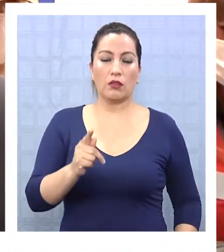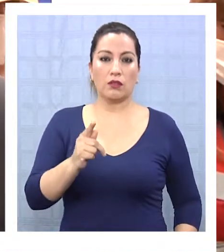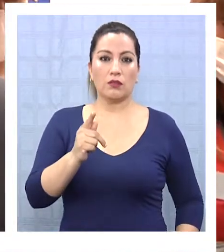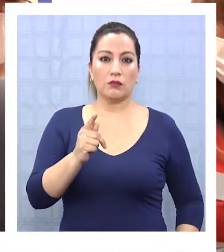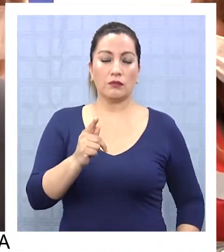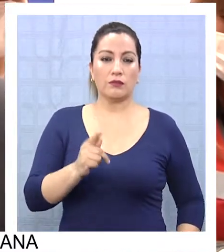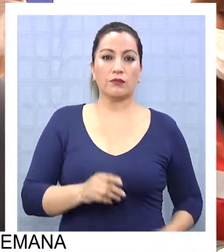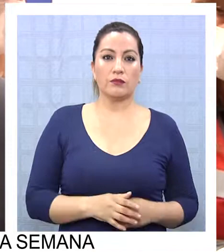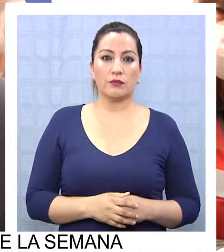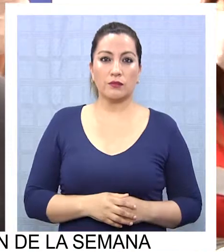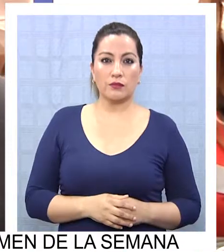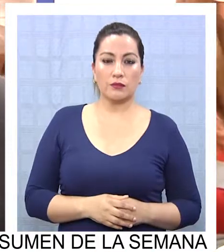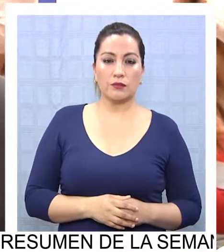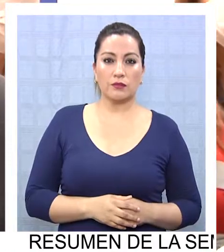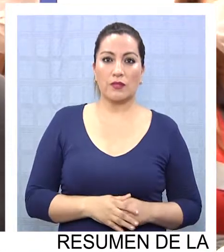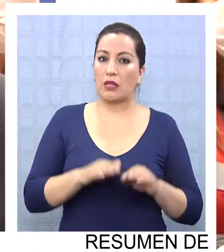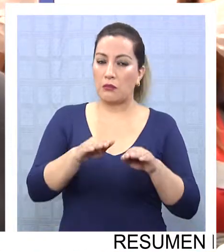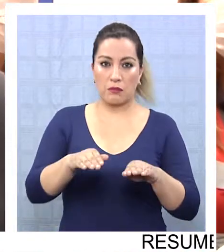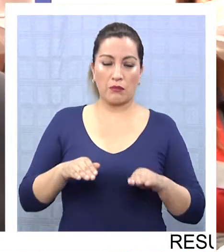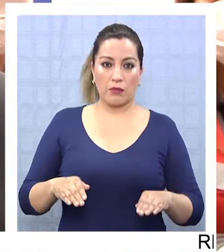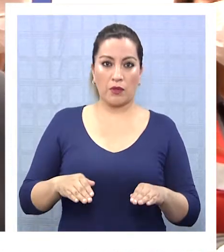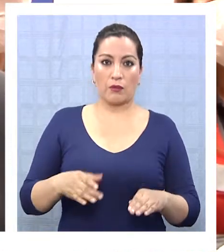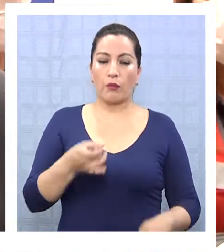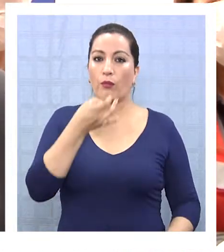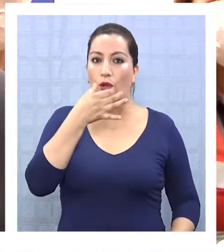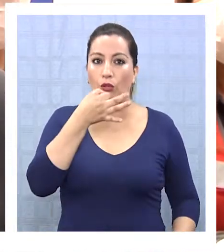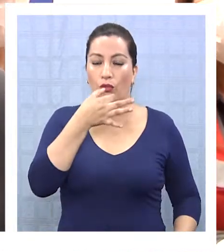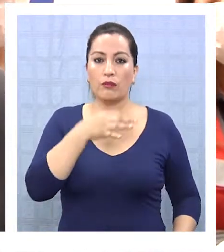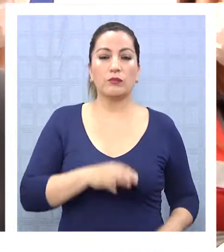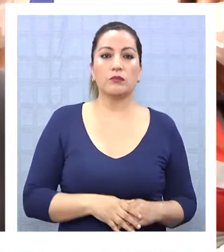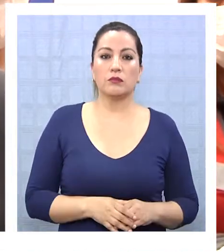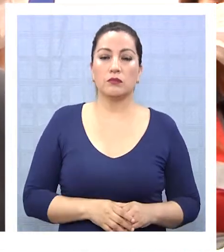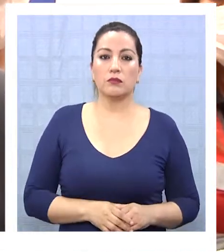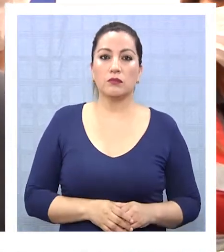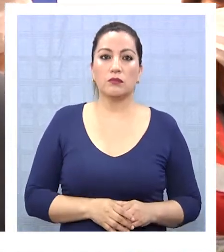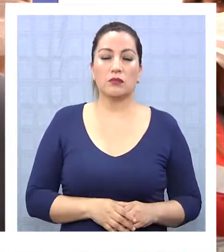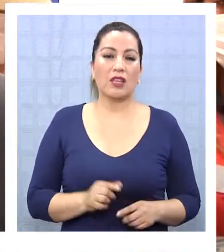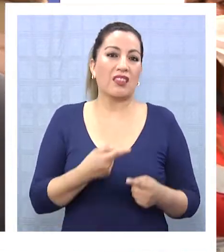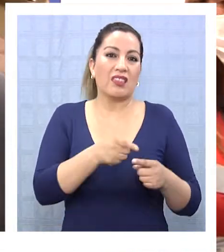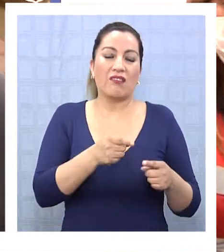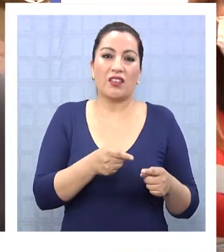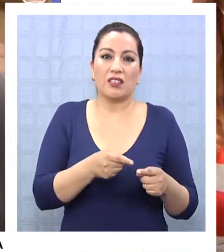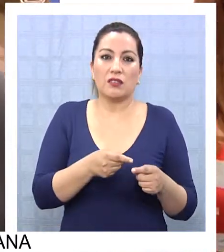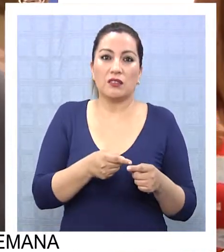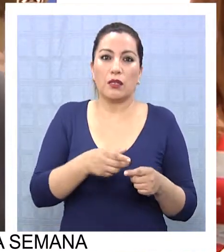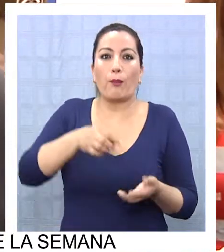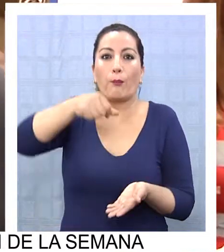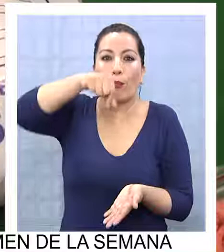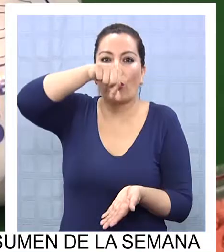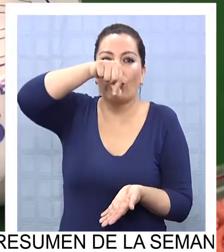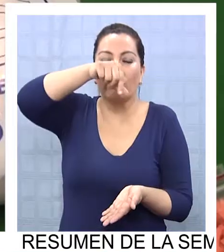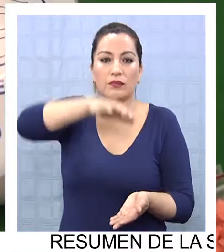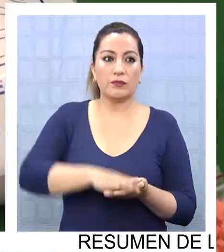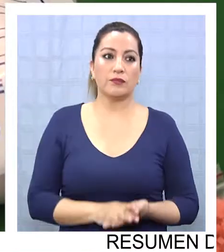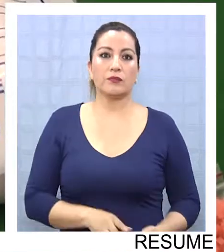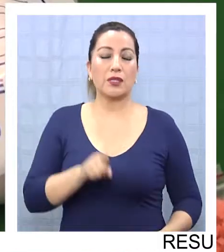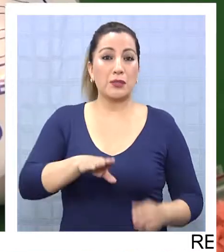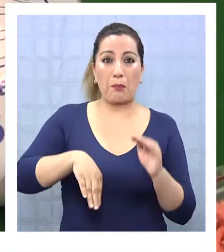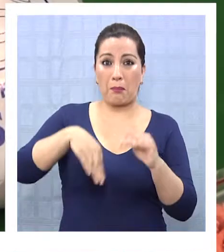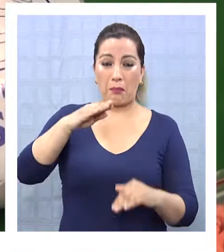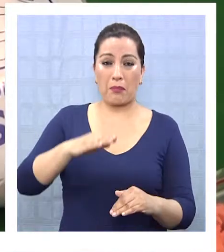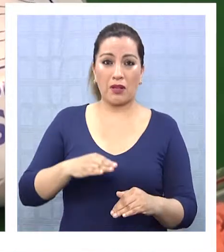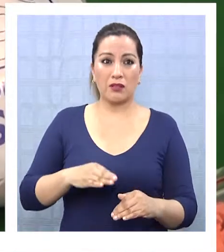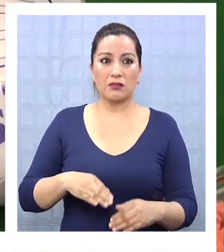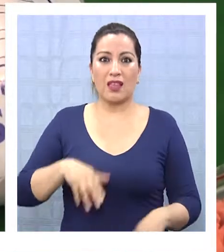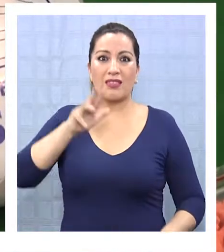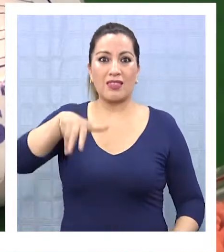dos gramos de la misma droga sintética, pero que venía en tipo cristal, en polvo. Se trata de